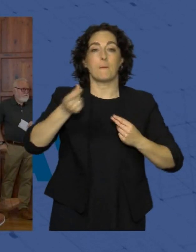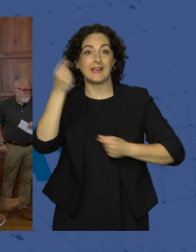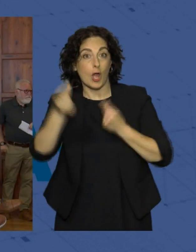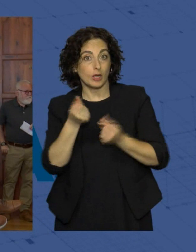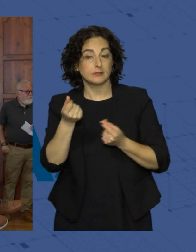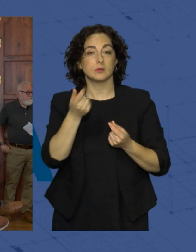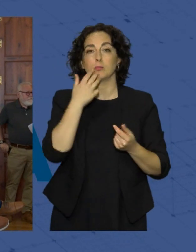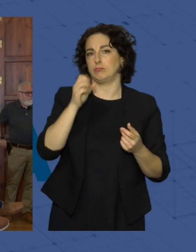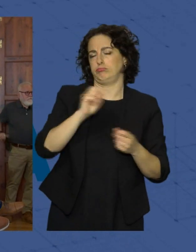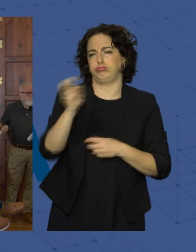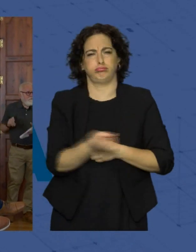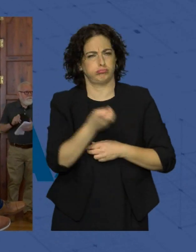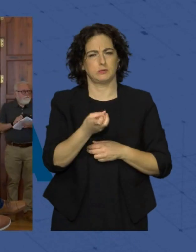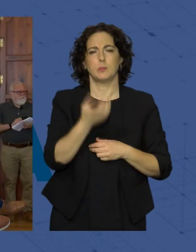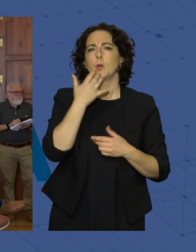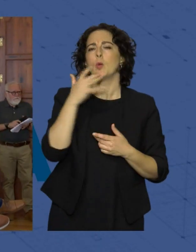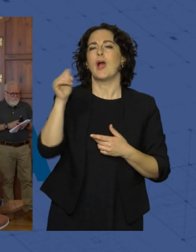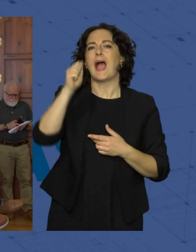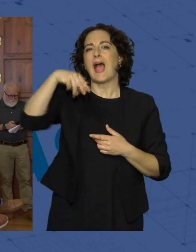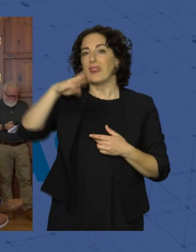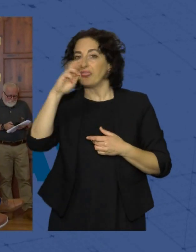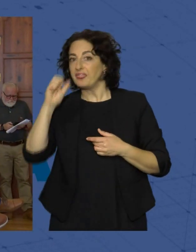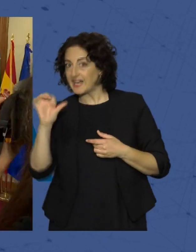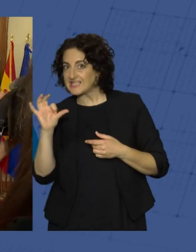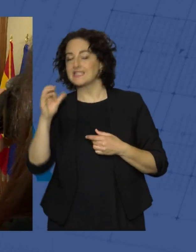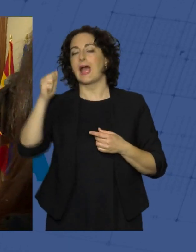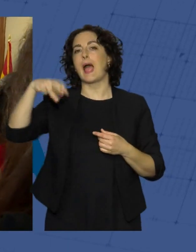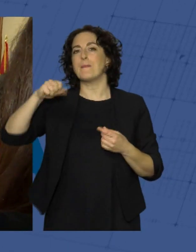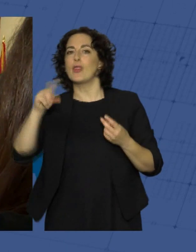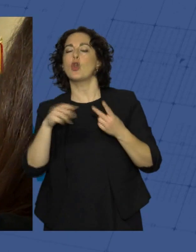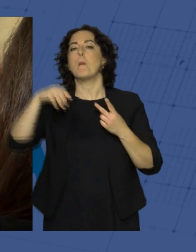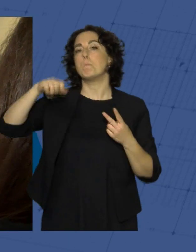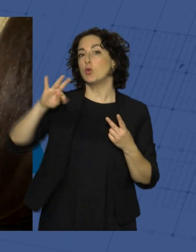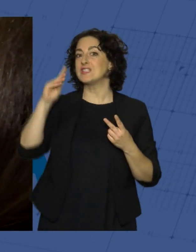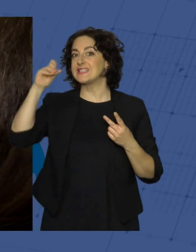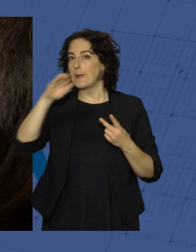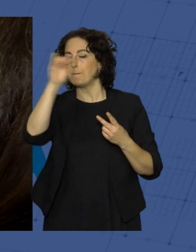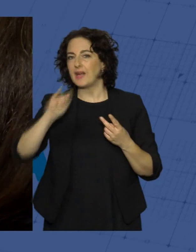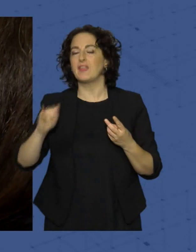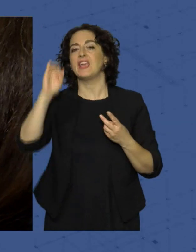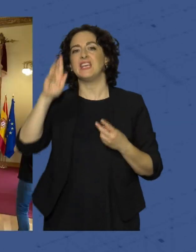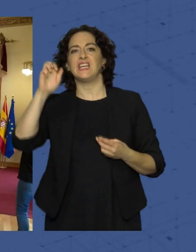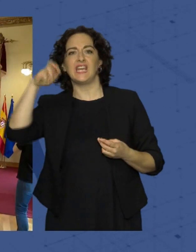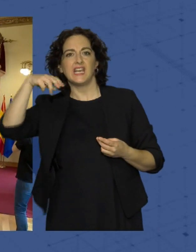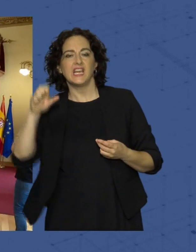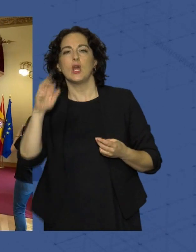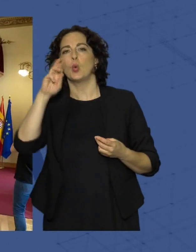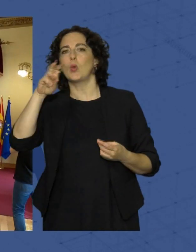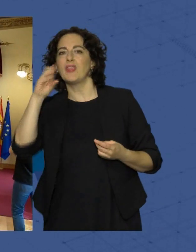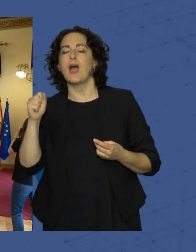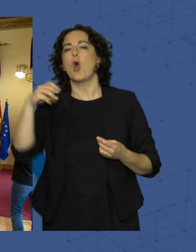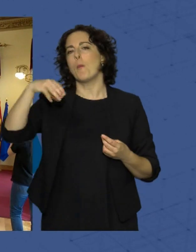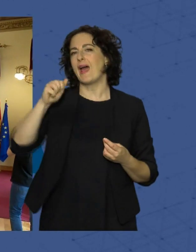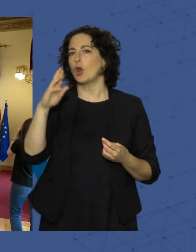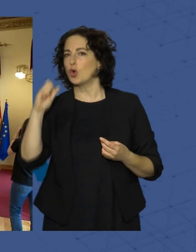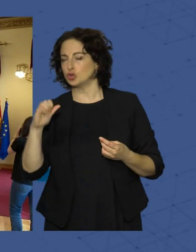circuito son de lo más variado, contando con Andréle Esamador, Montse Pérez, Aitana Rousseau, Irene Rueda o el toque de Marcos Palometa, entre otros.